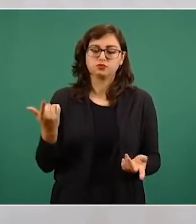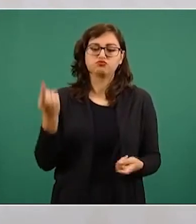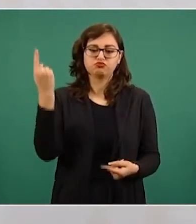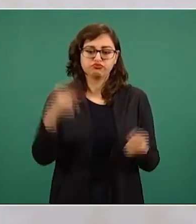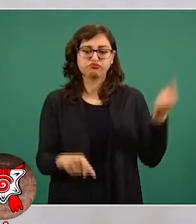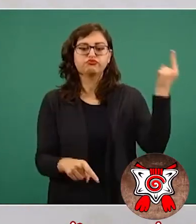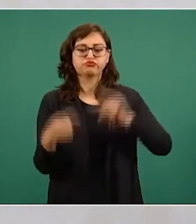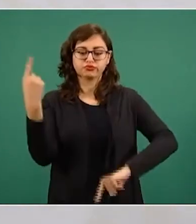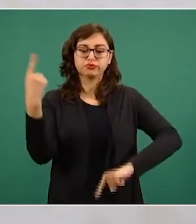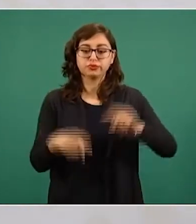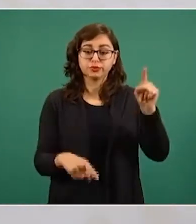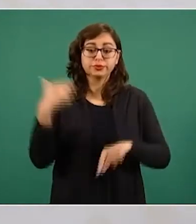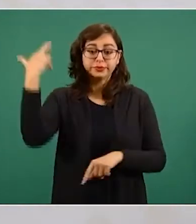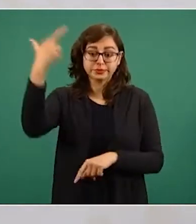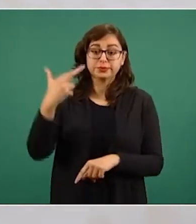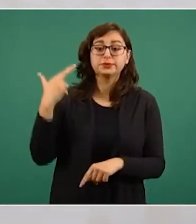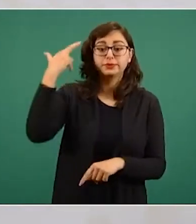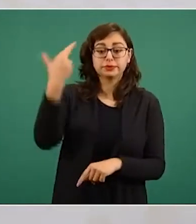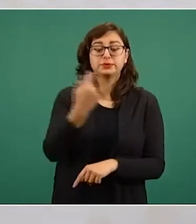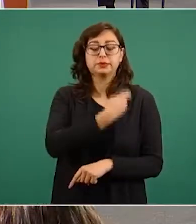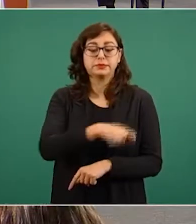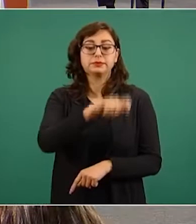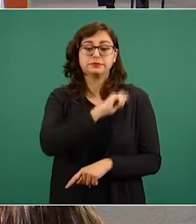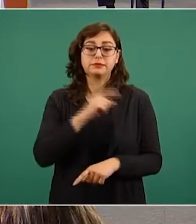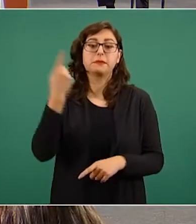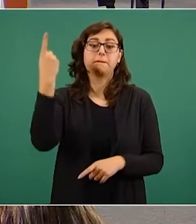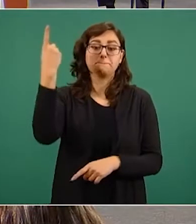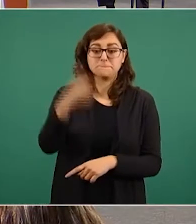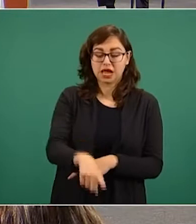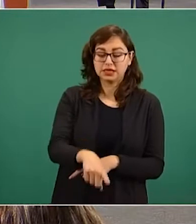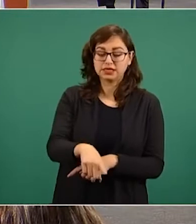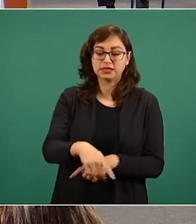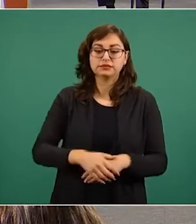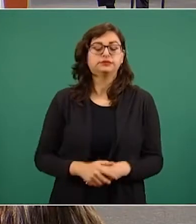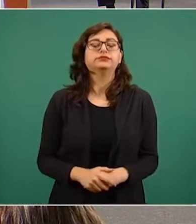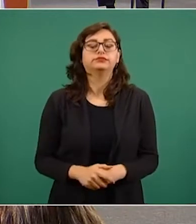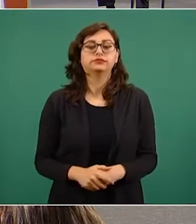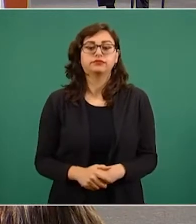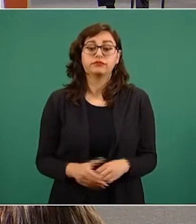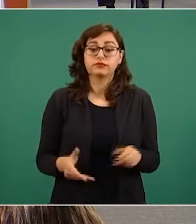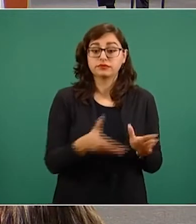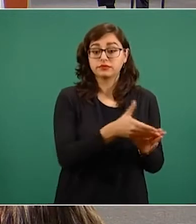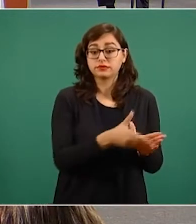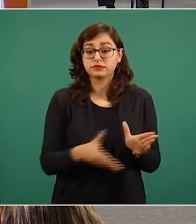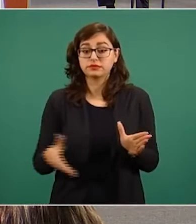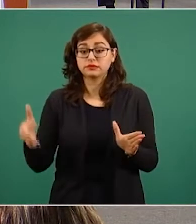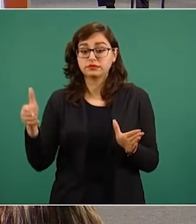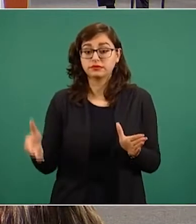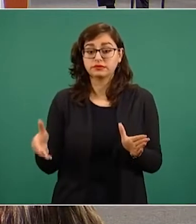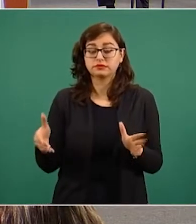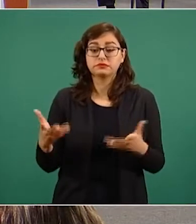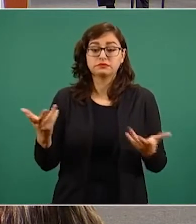parte de la corona española, pese a que en todo ese periodo ningún monarca